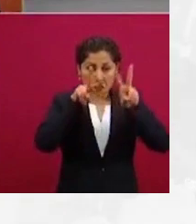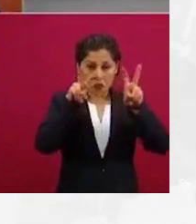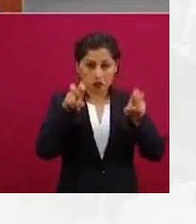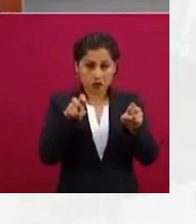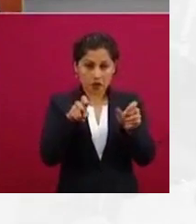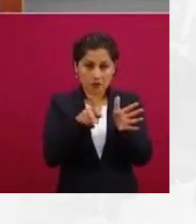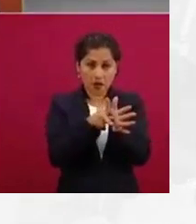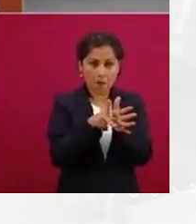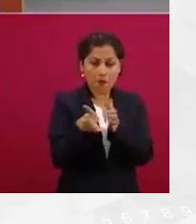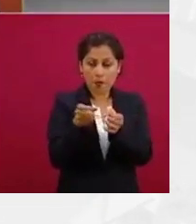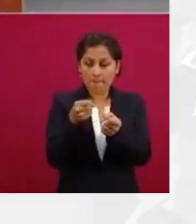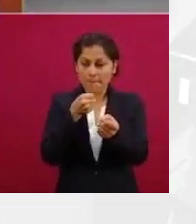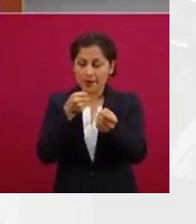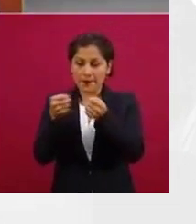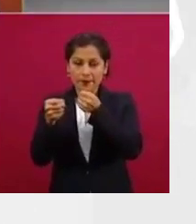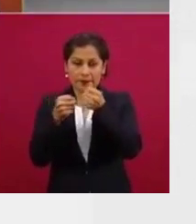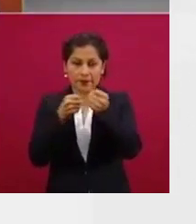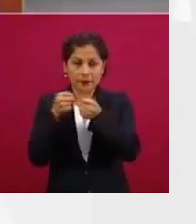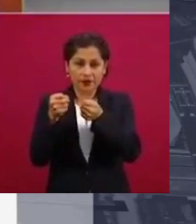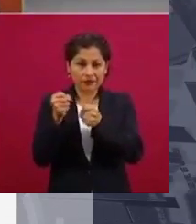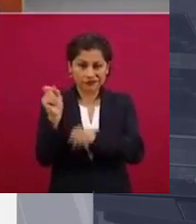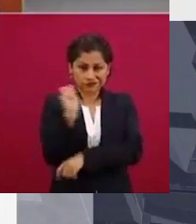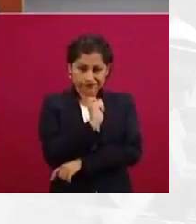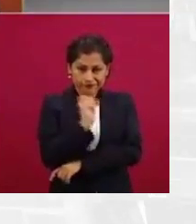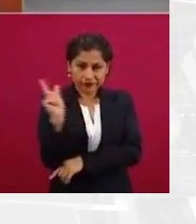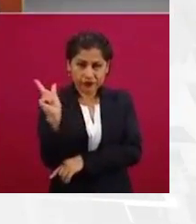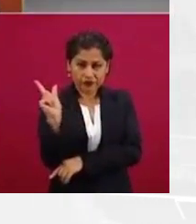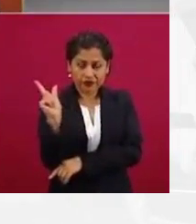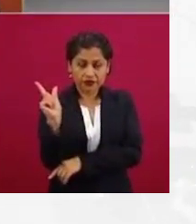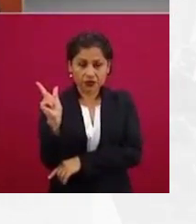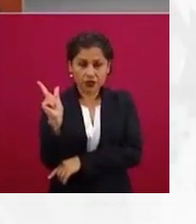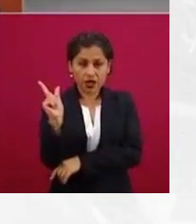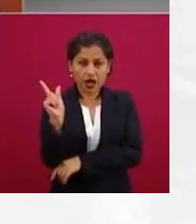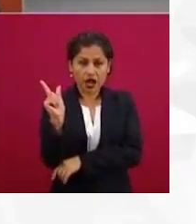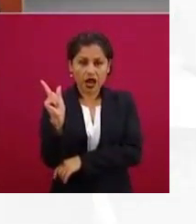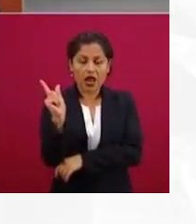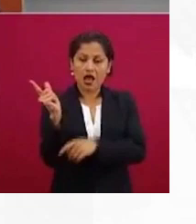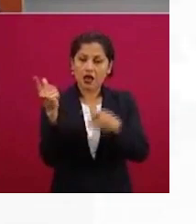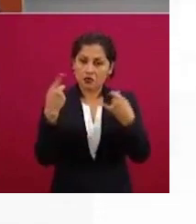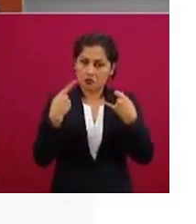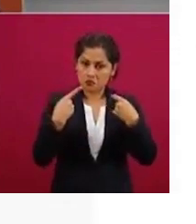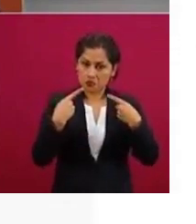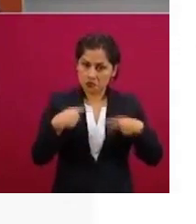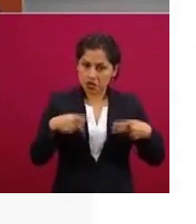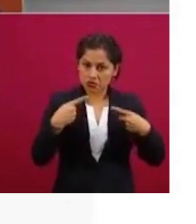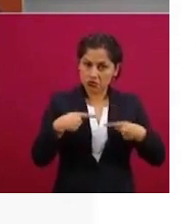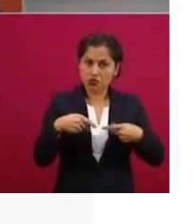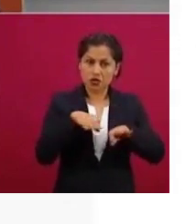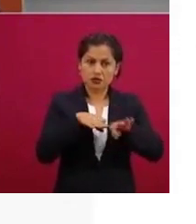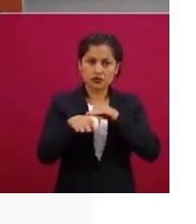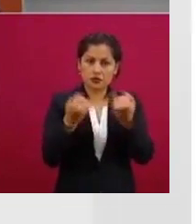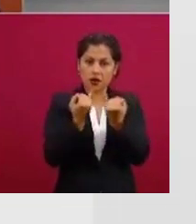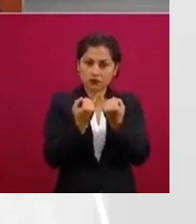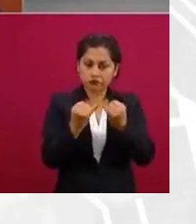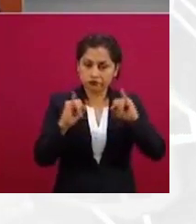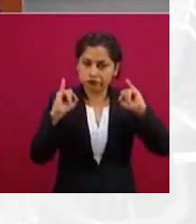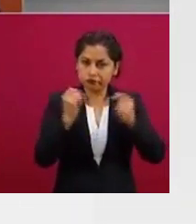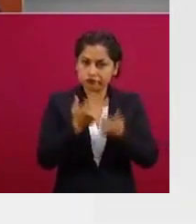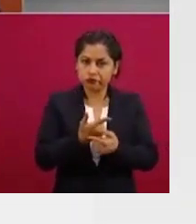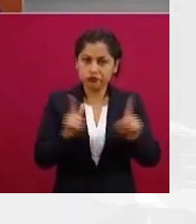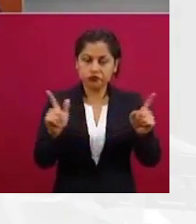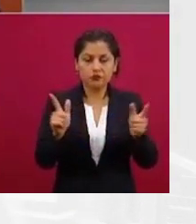Fernández de Ceballos, que a muchos otros personajes de talla nacional, lo recordarán ustedes en algunas entrevistas